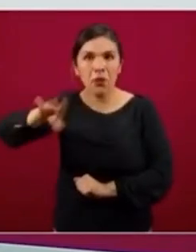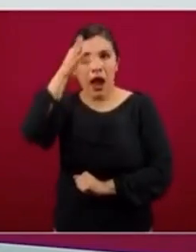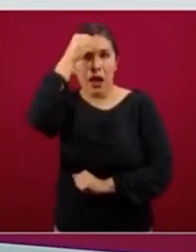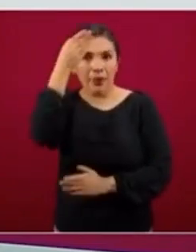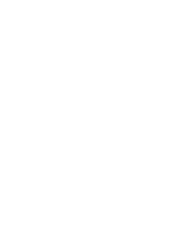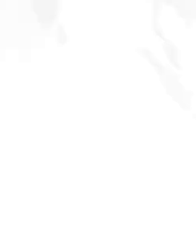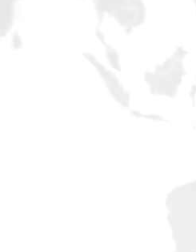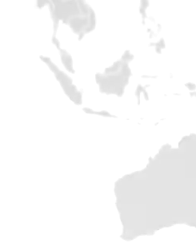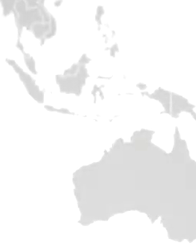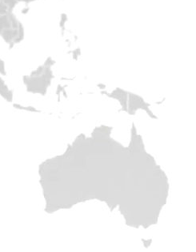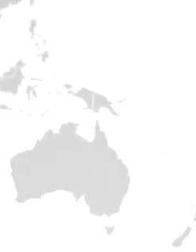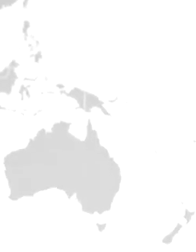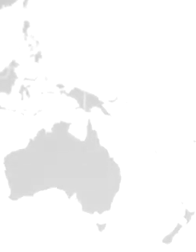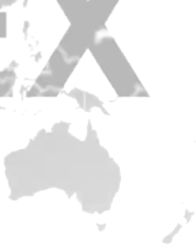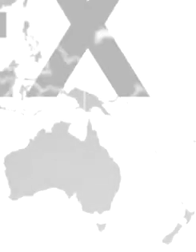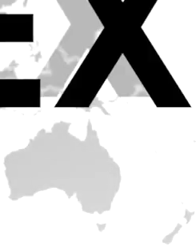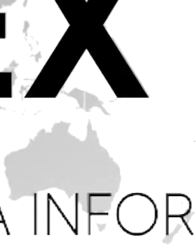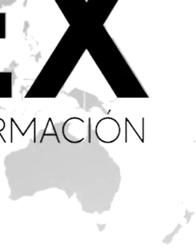hay para ellas. Gracias. Gracias.